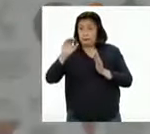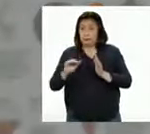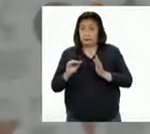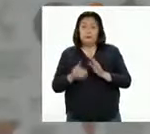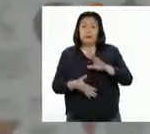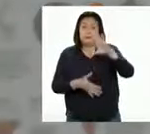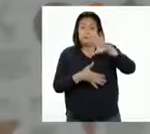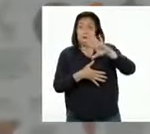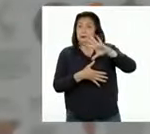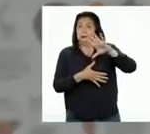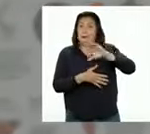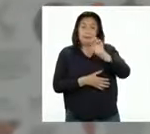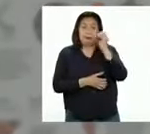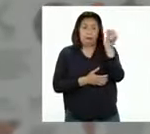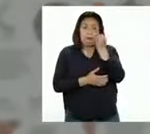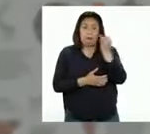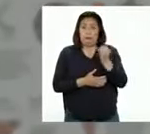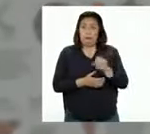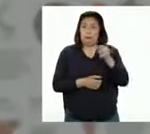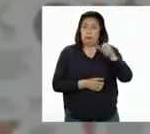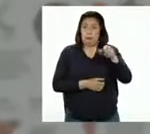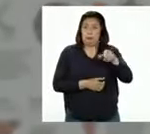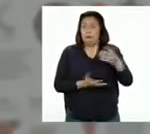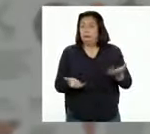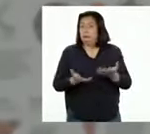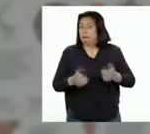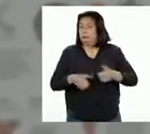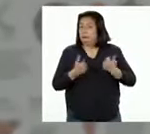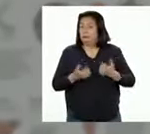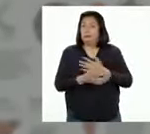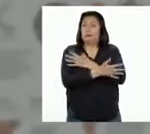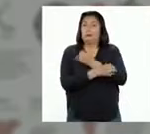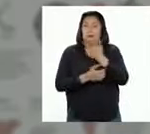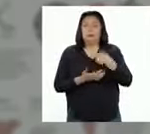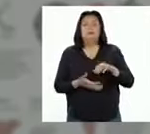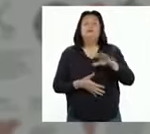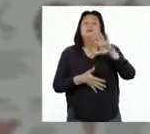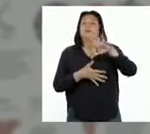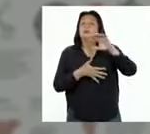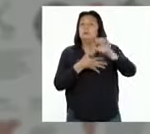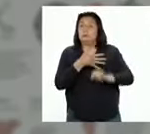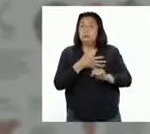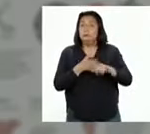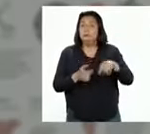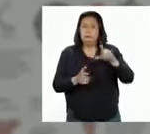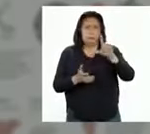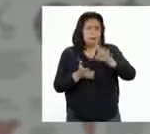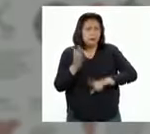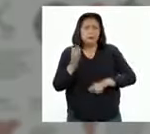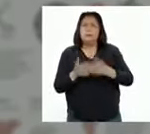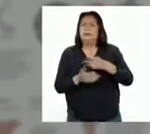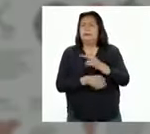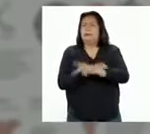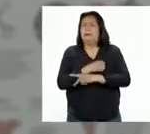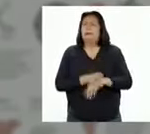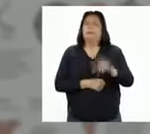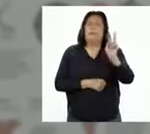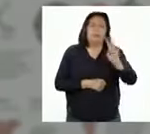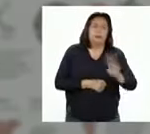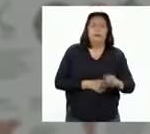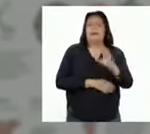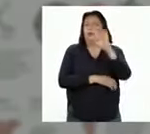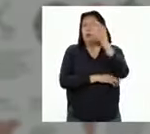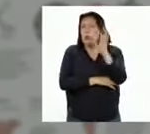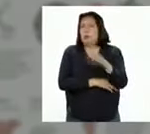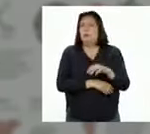un mapa de Sudamérica. Eso nos quiere decir que el hábitat del oso de anteojos es Sudamérica. Y hay una lista de países como, por ejemplo, Venezuela,